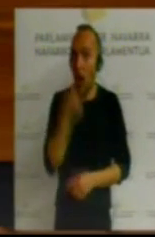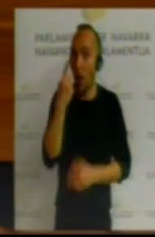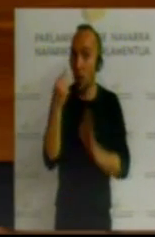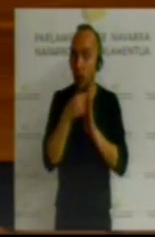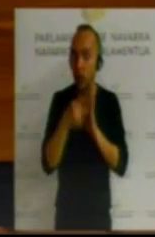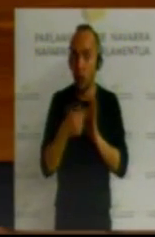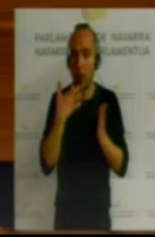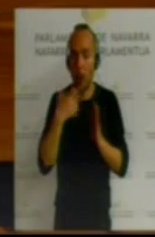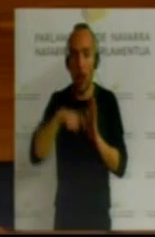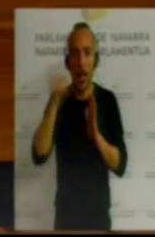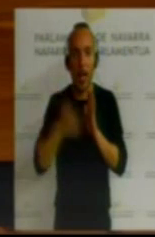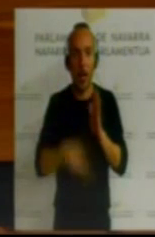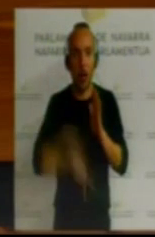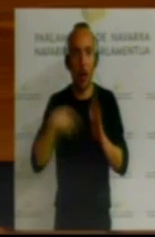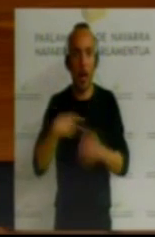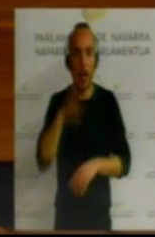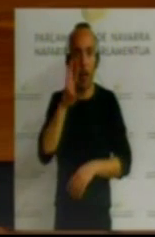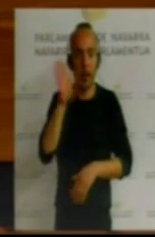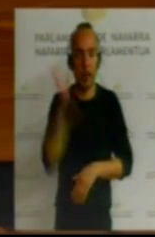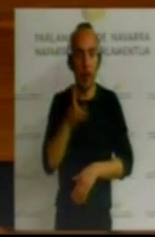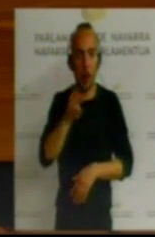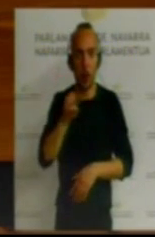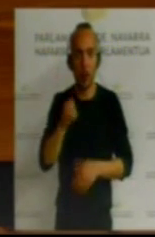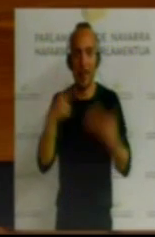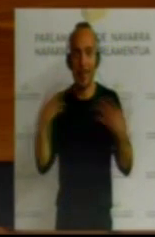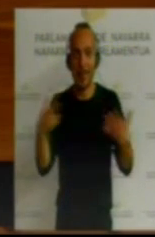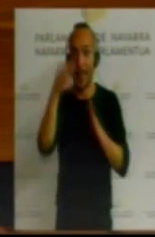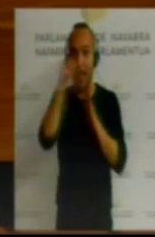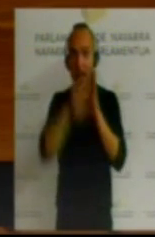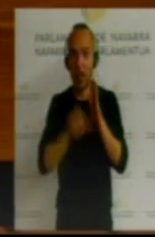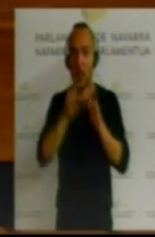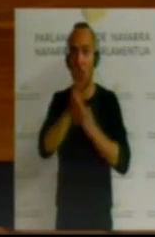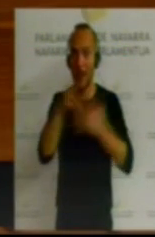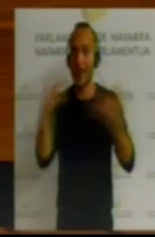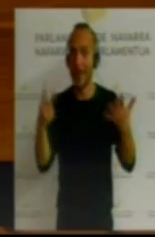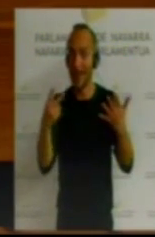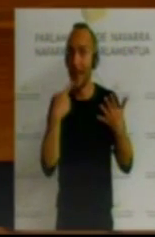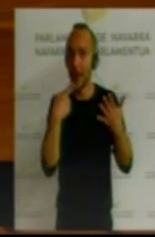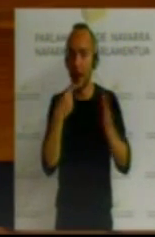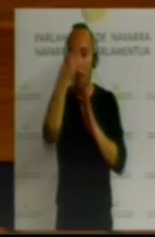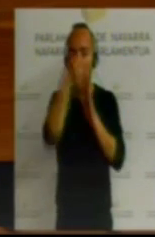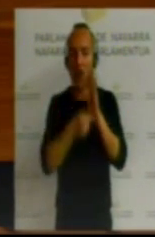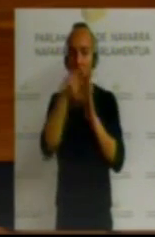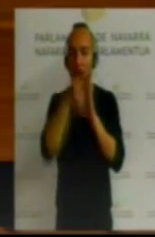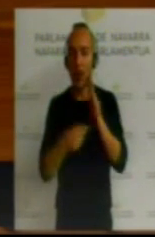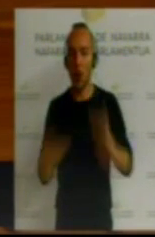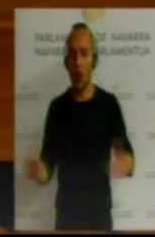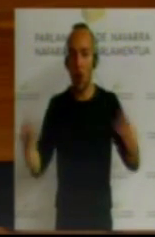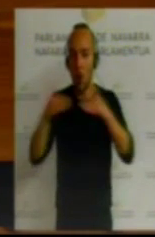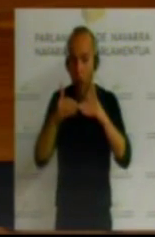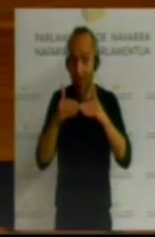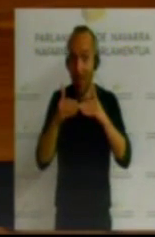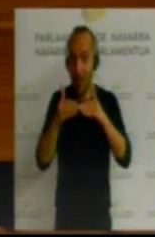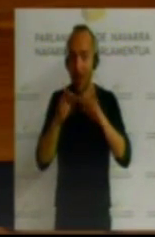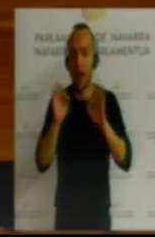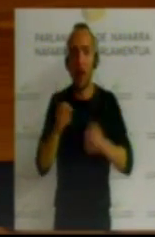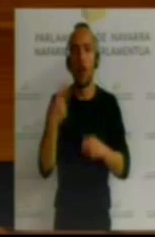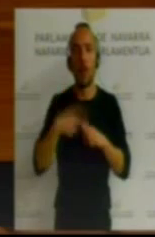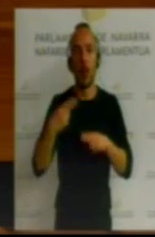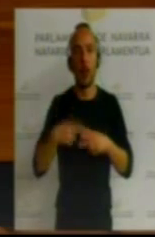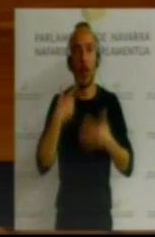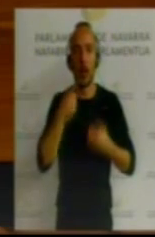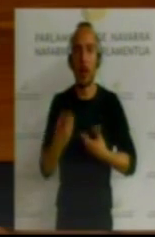la Ley Orgánica 3.2007, en su artículo 27, Integración del principio de igualdad en la política de salud,